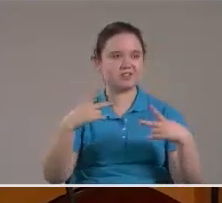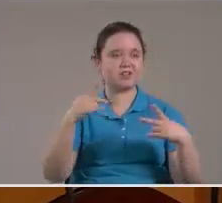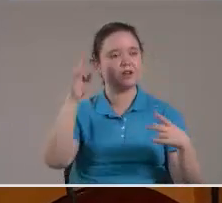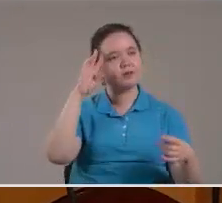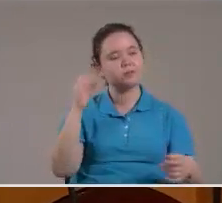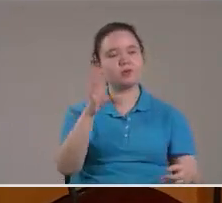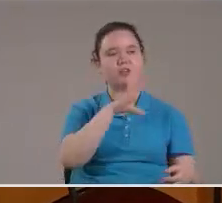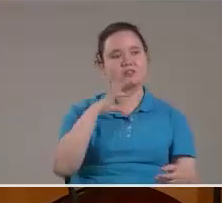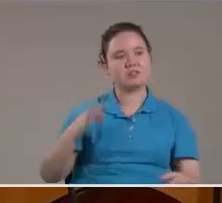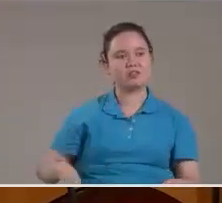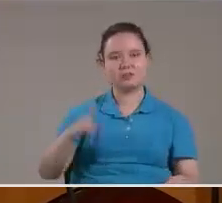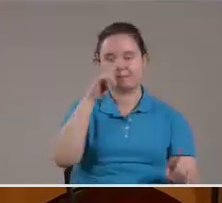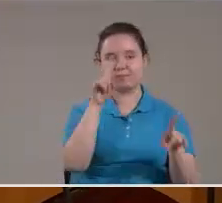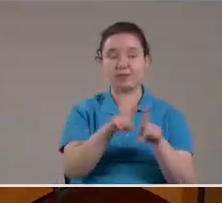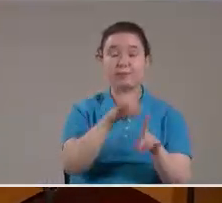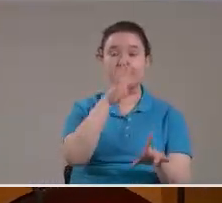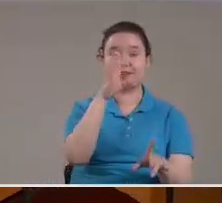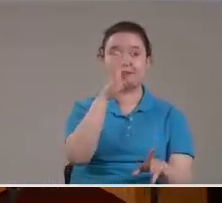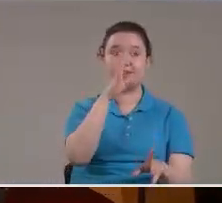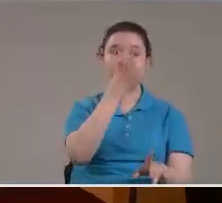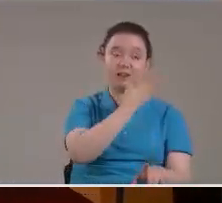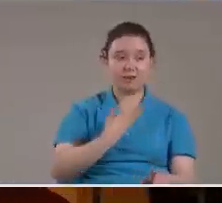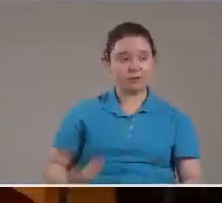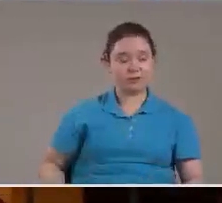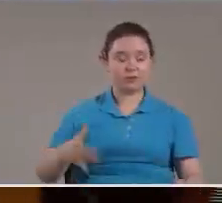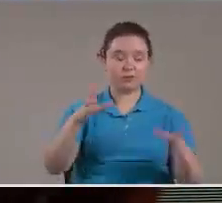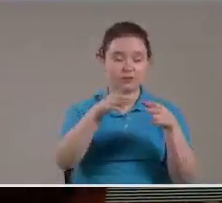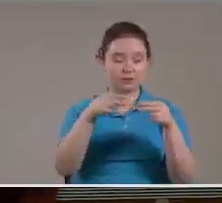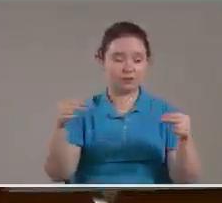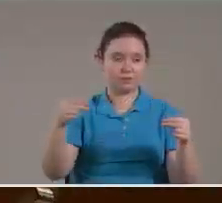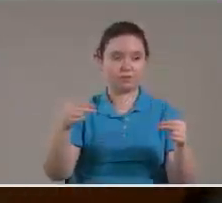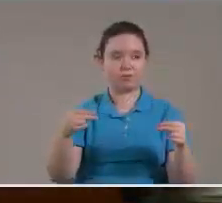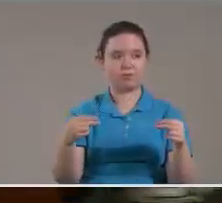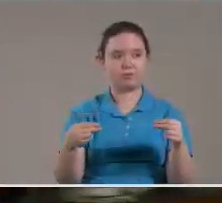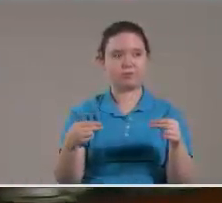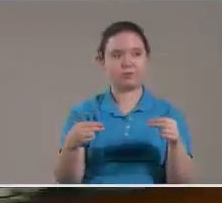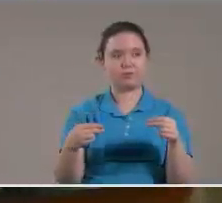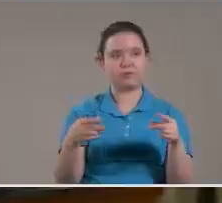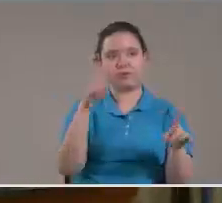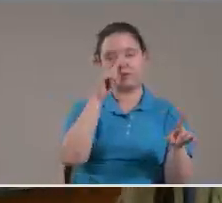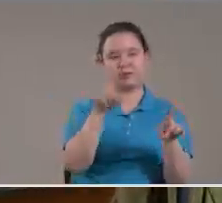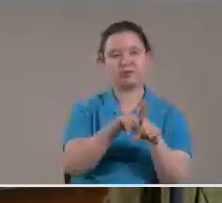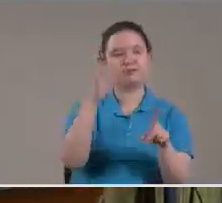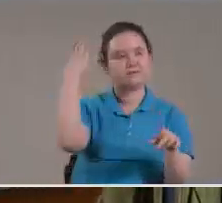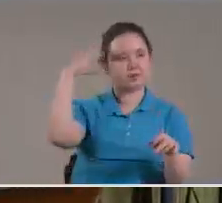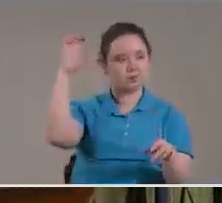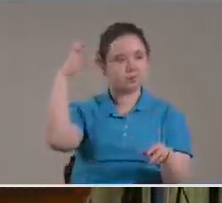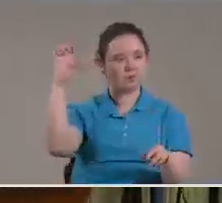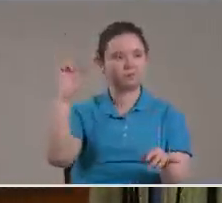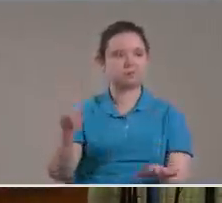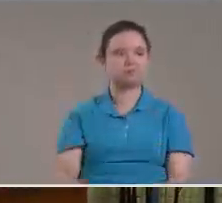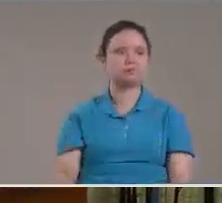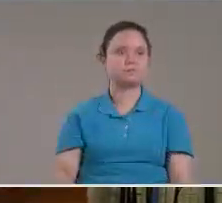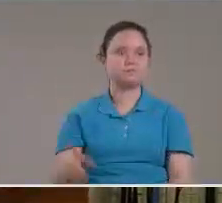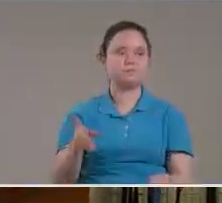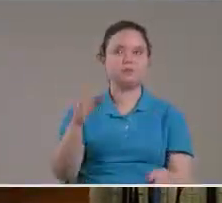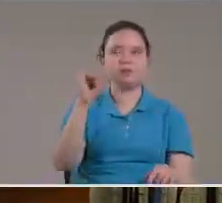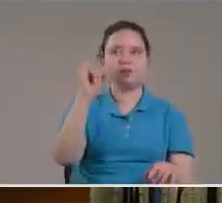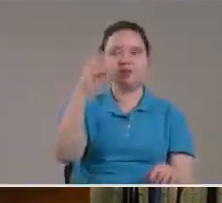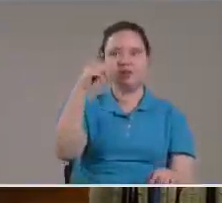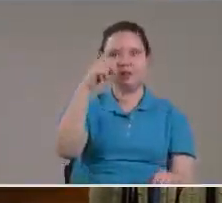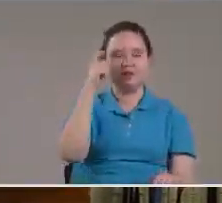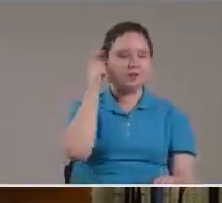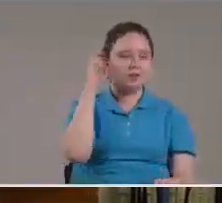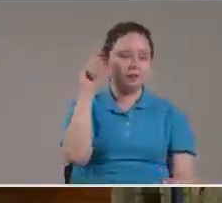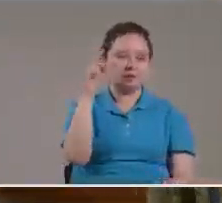Las ojuzgó También Japón Y los trató Muy mal Y también Las ojuzgó Europa Por medio De Inglaterra